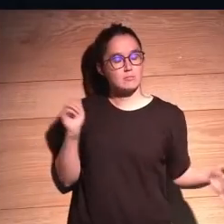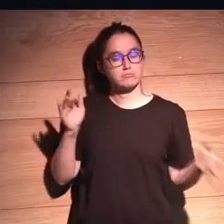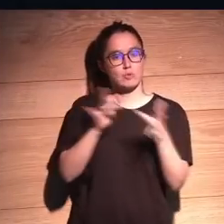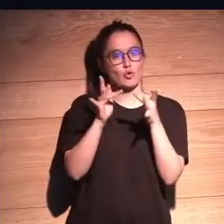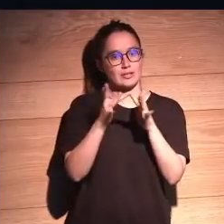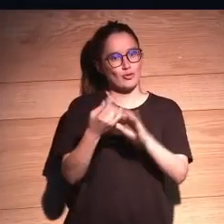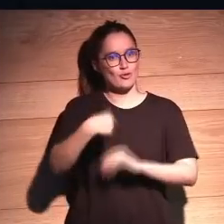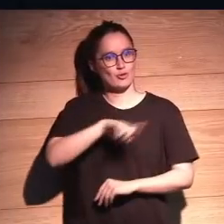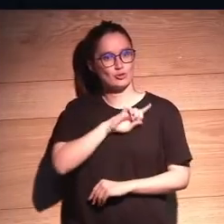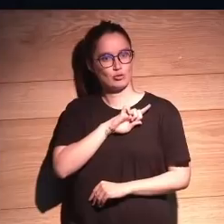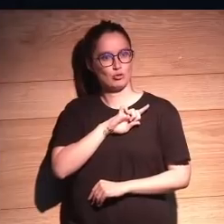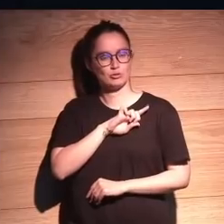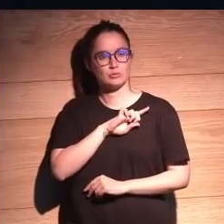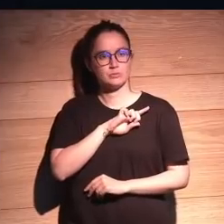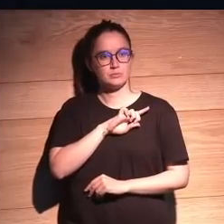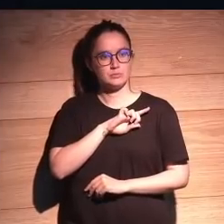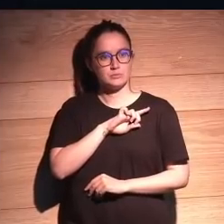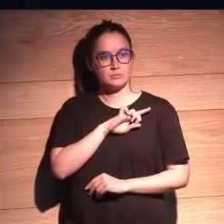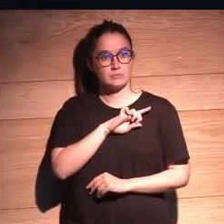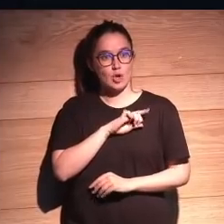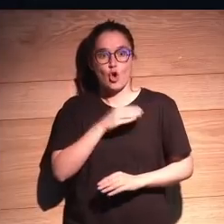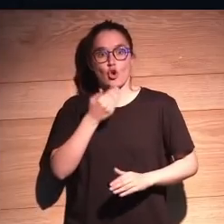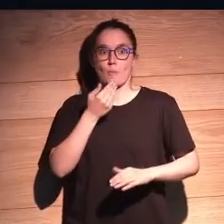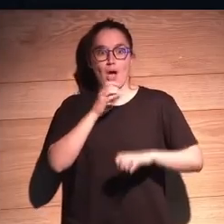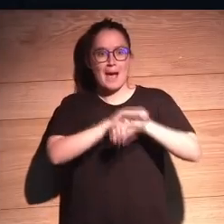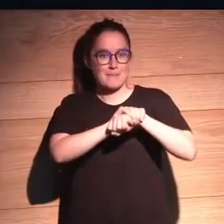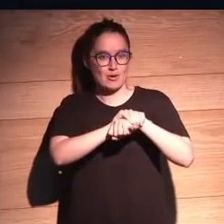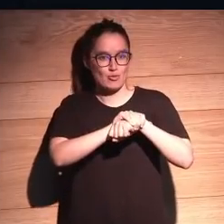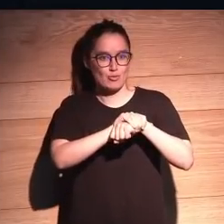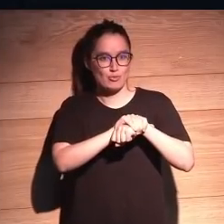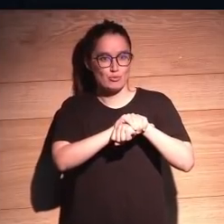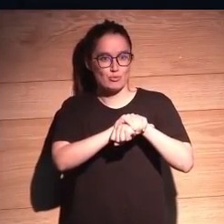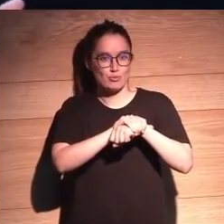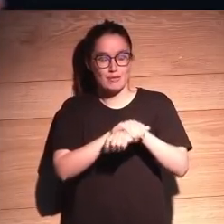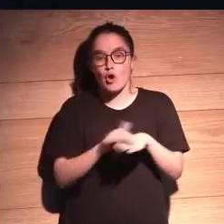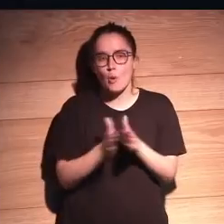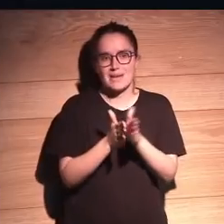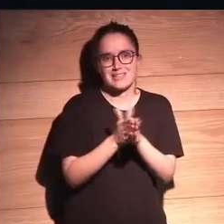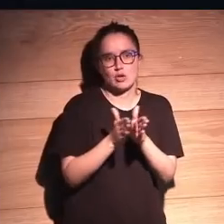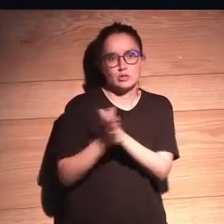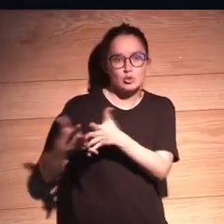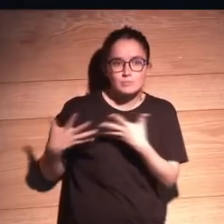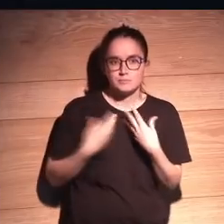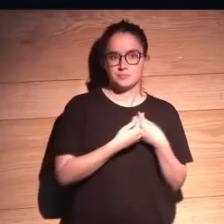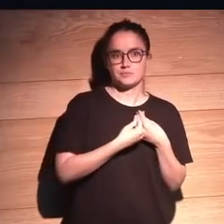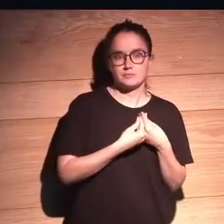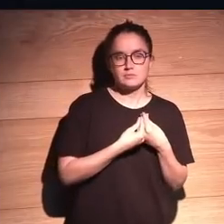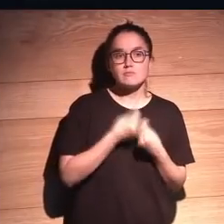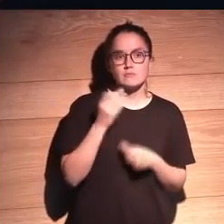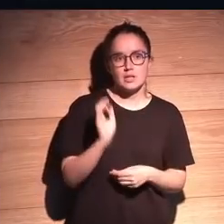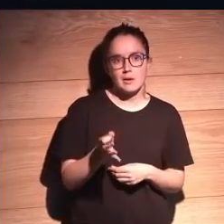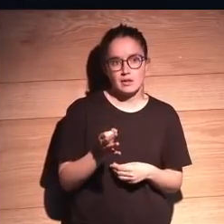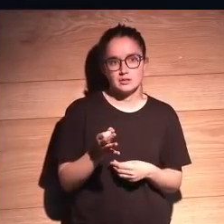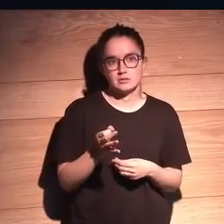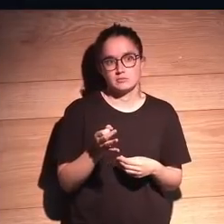nosotros a pies de amistad. A pies de compañeros que nos van a acompañar. De verdad.